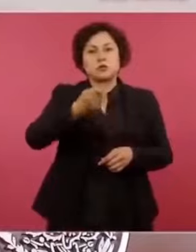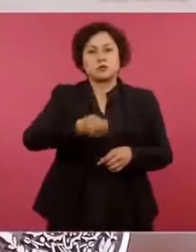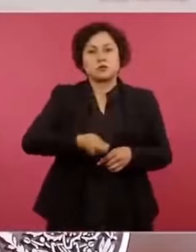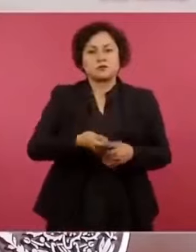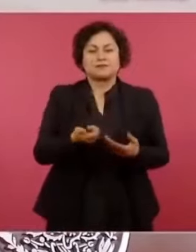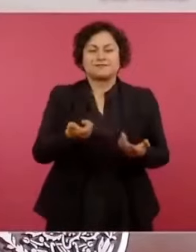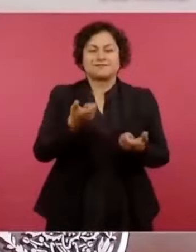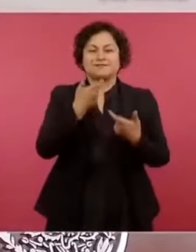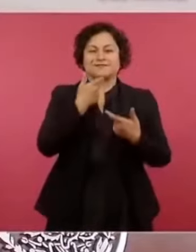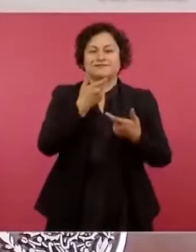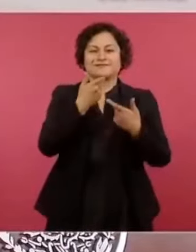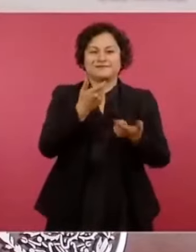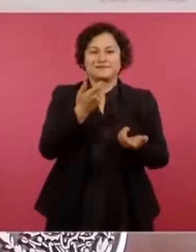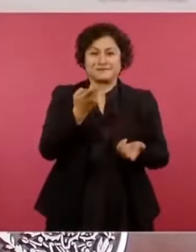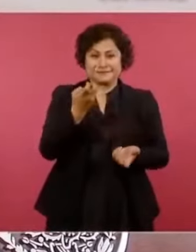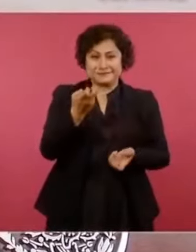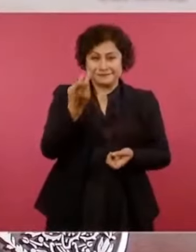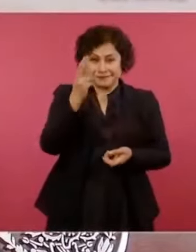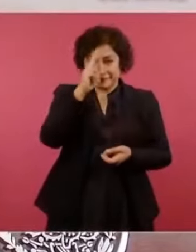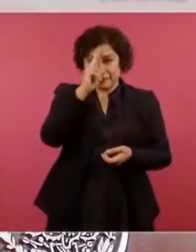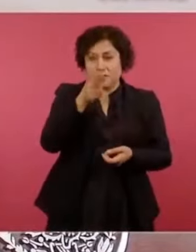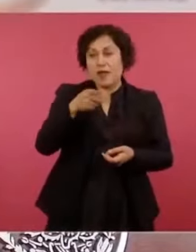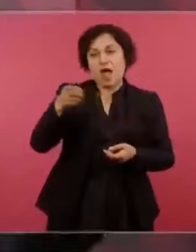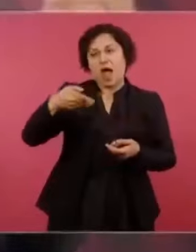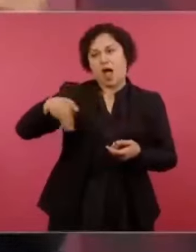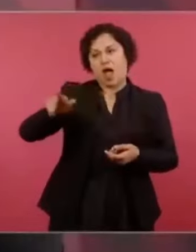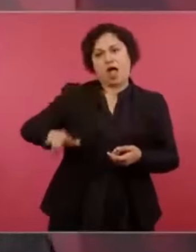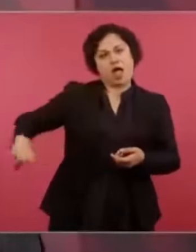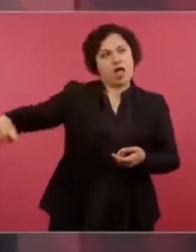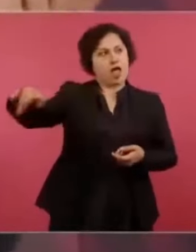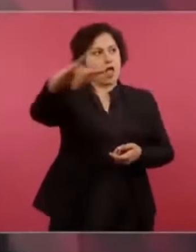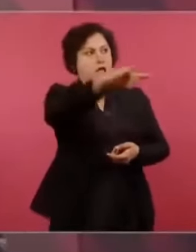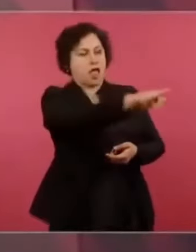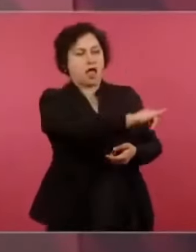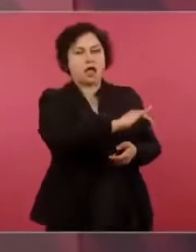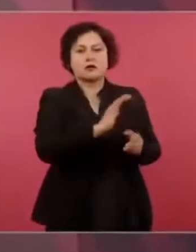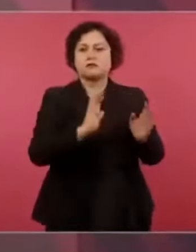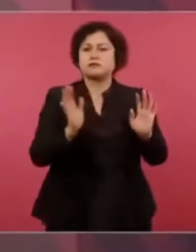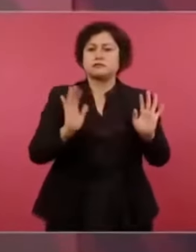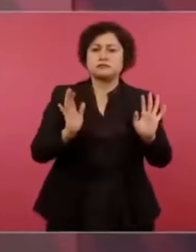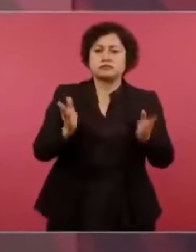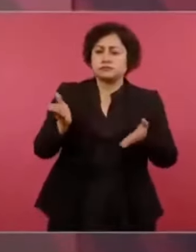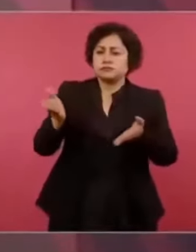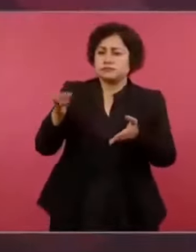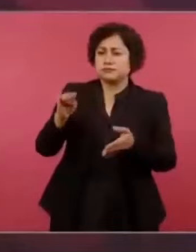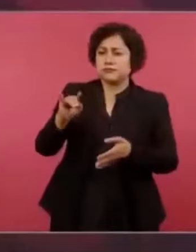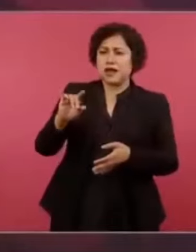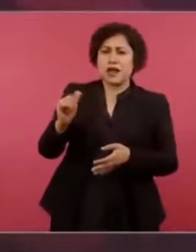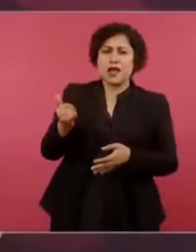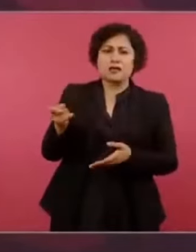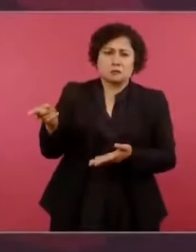Ni modo que vamos a prohibir el Espacio Aéreo a Miley como nos lo hicieron